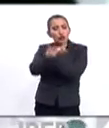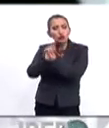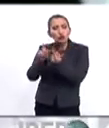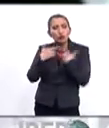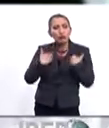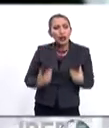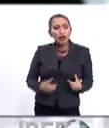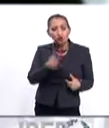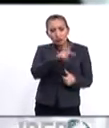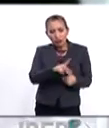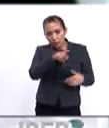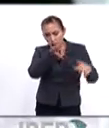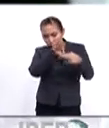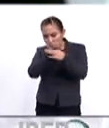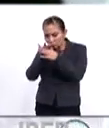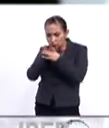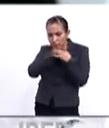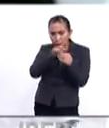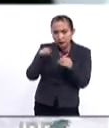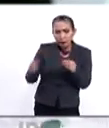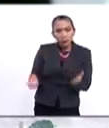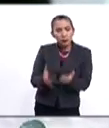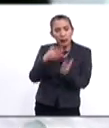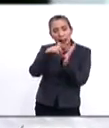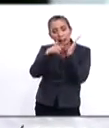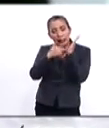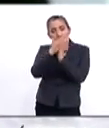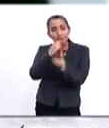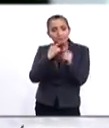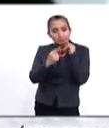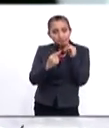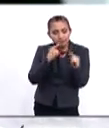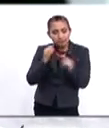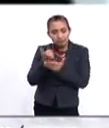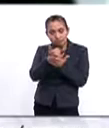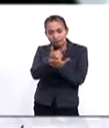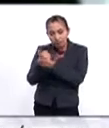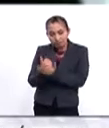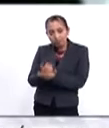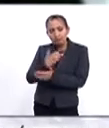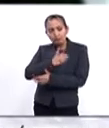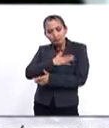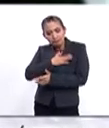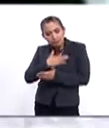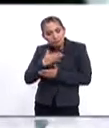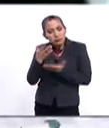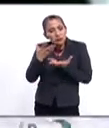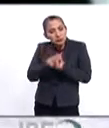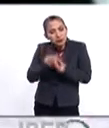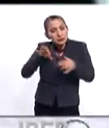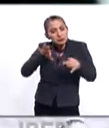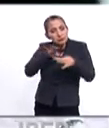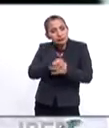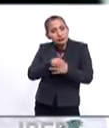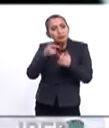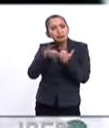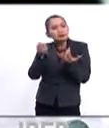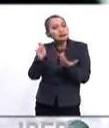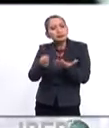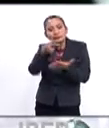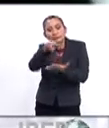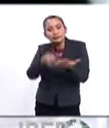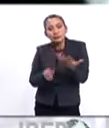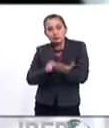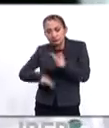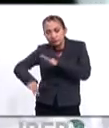humanos y entre los pueblos, que promueve los principios de diálogo, cooperación, solidaridad y complementaridad, constituye